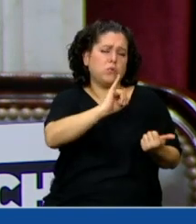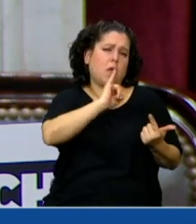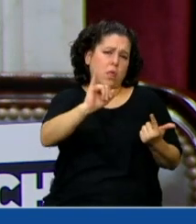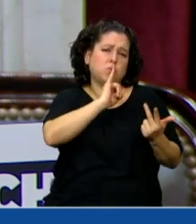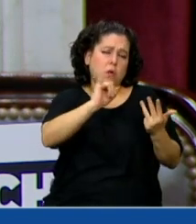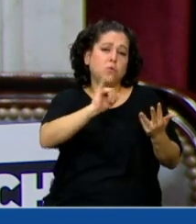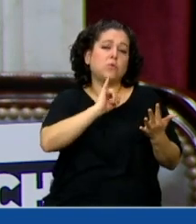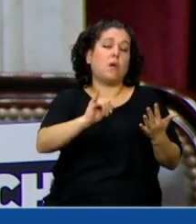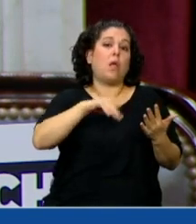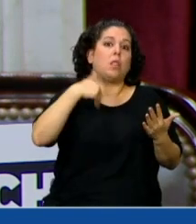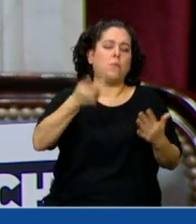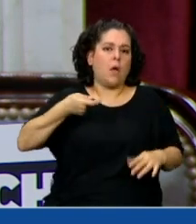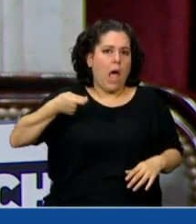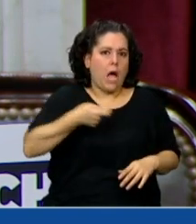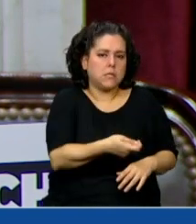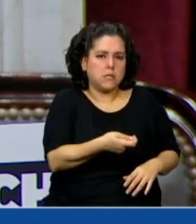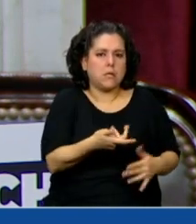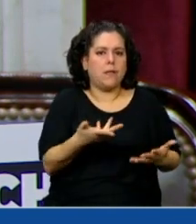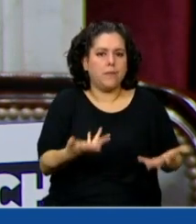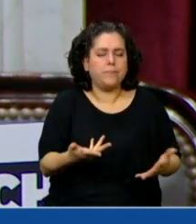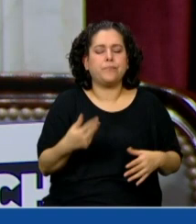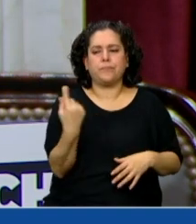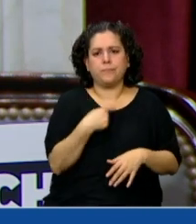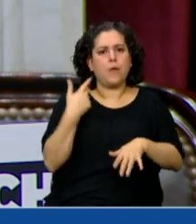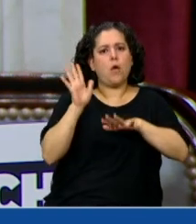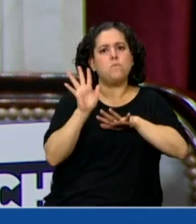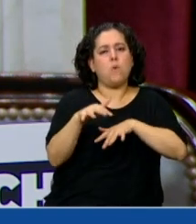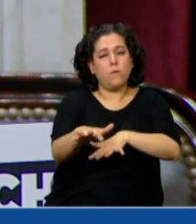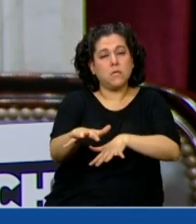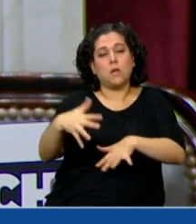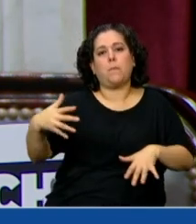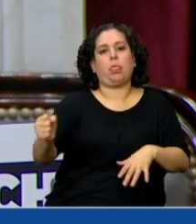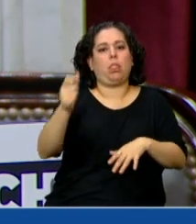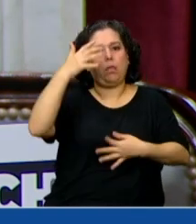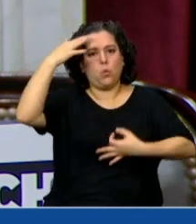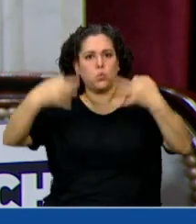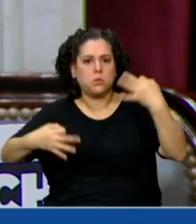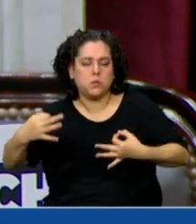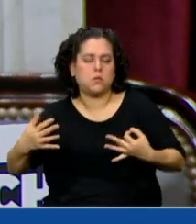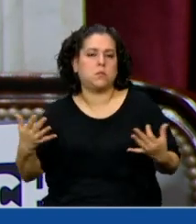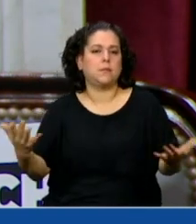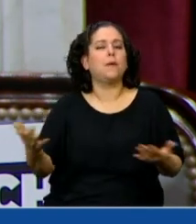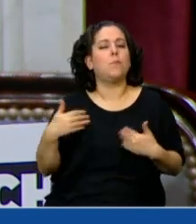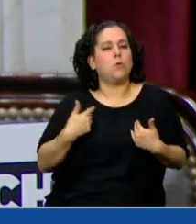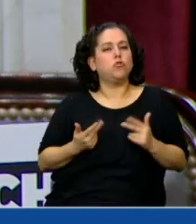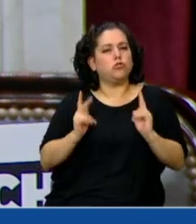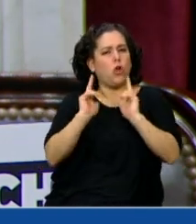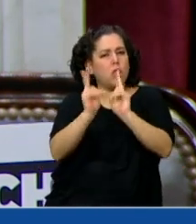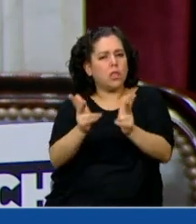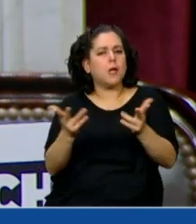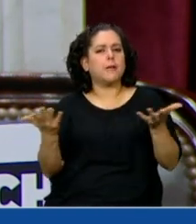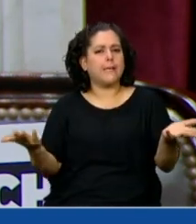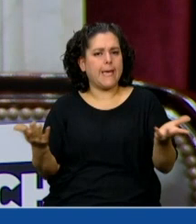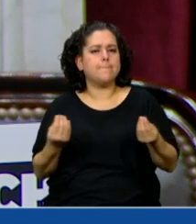fue asesinada, luego de una gran movilización recién se pudo llegar a la justicia y por lo tanto lo que quiero poner de relieve